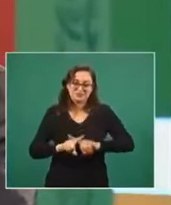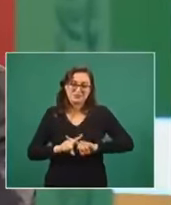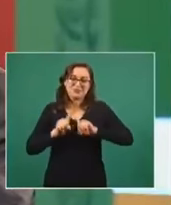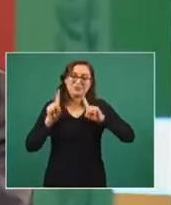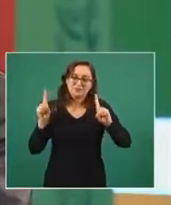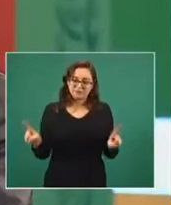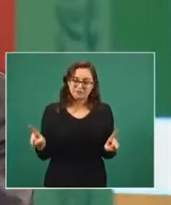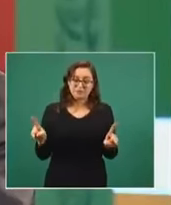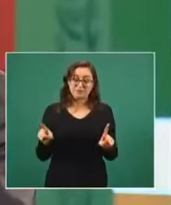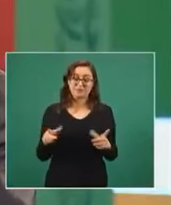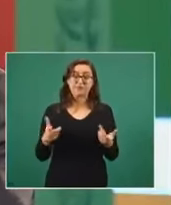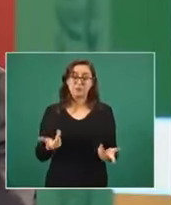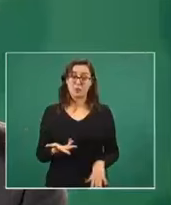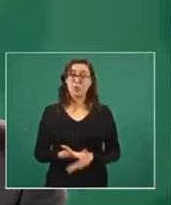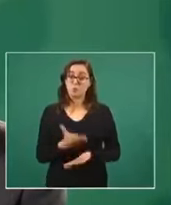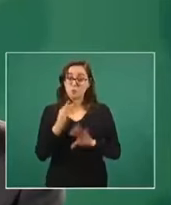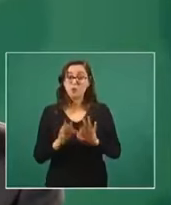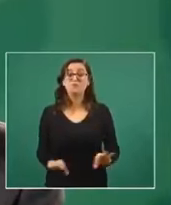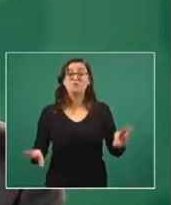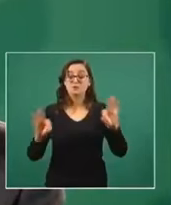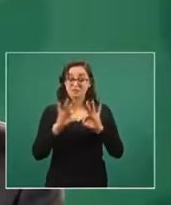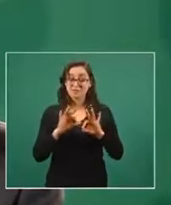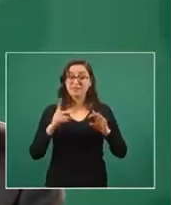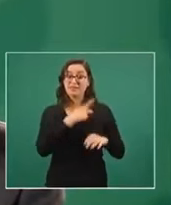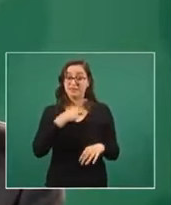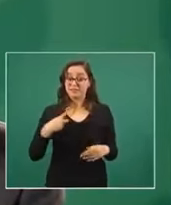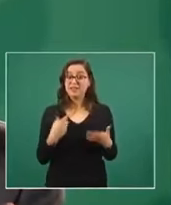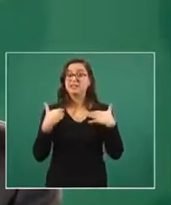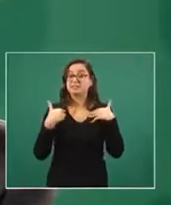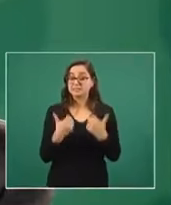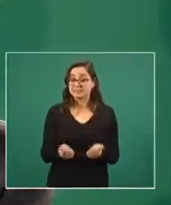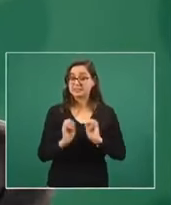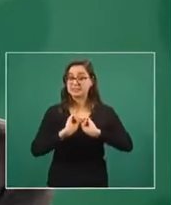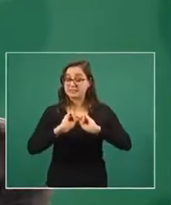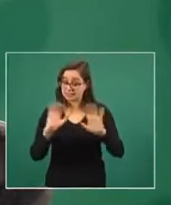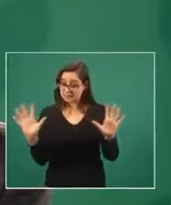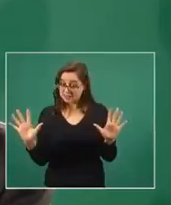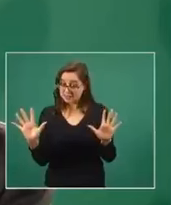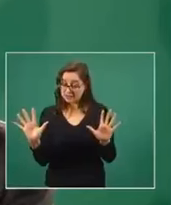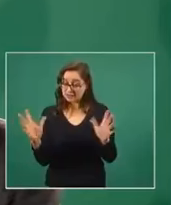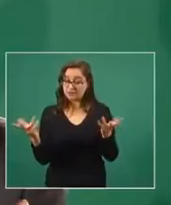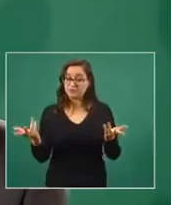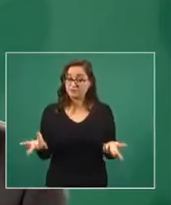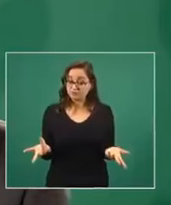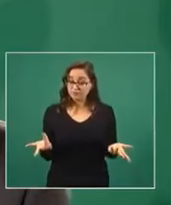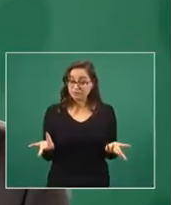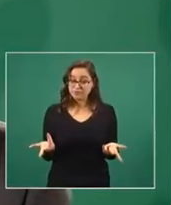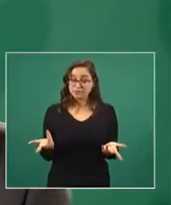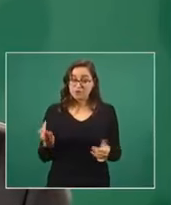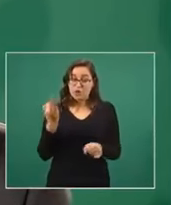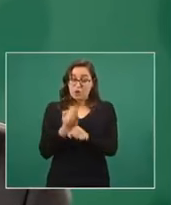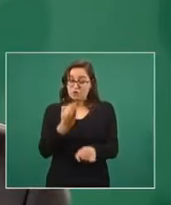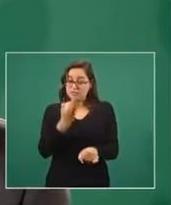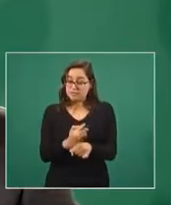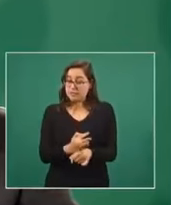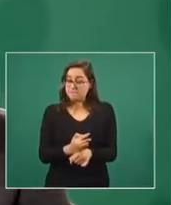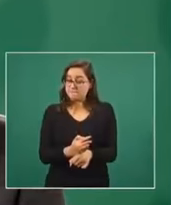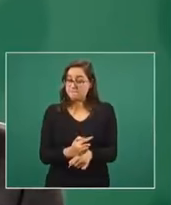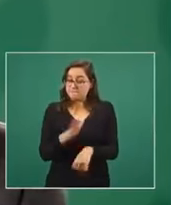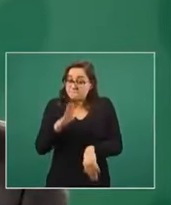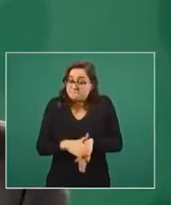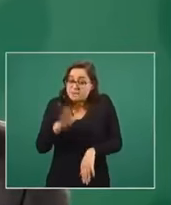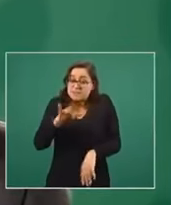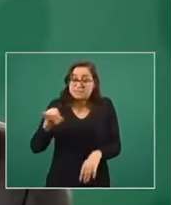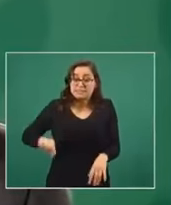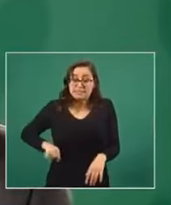es un detalle, es sumamente importante, no tenerlo claro. Entonces, de interés público lo que preocupa, o por